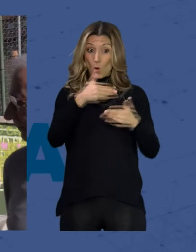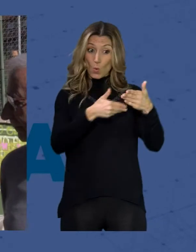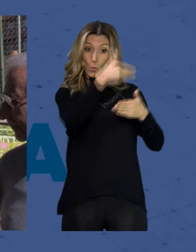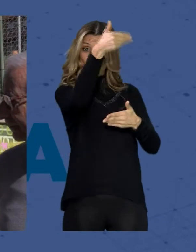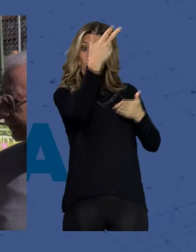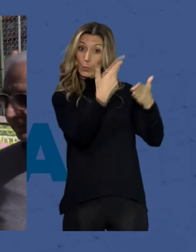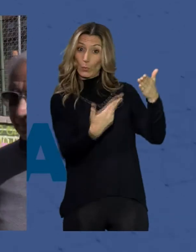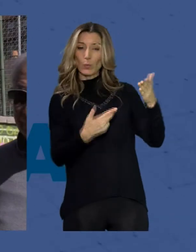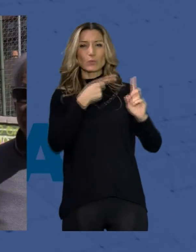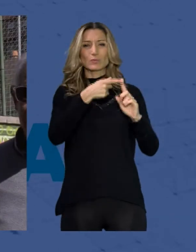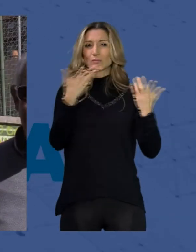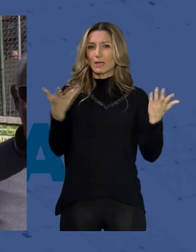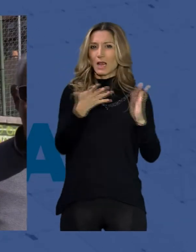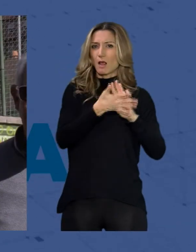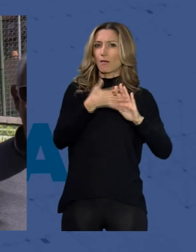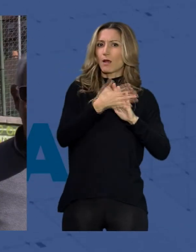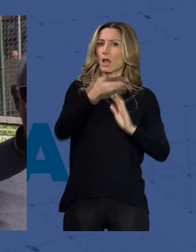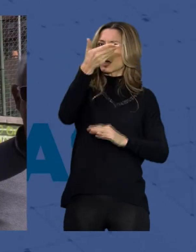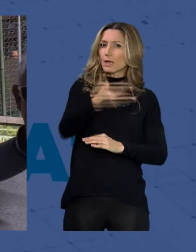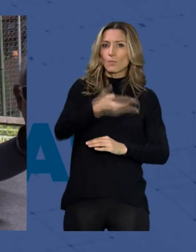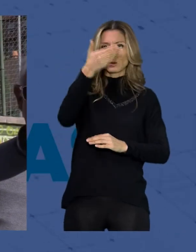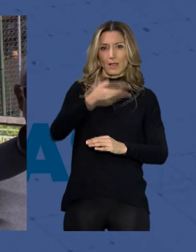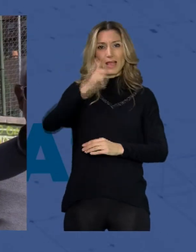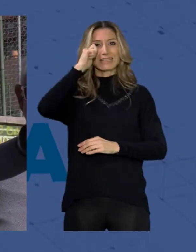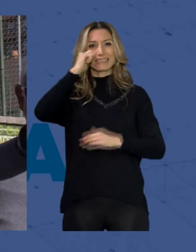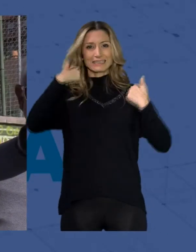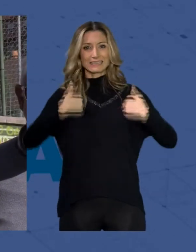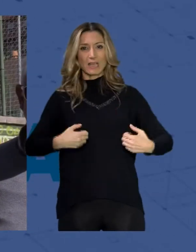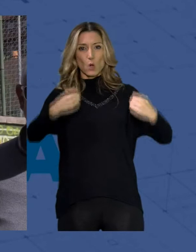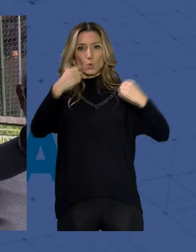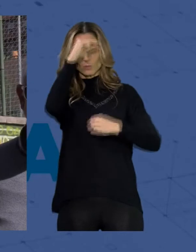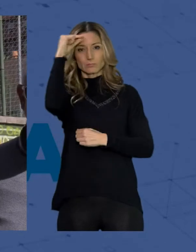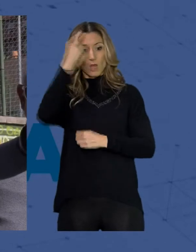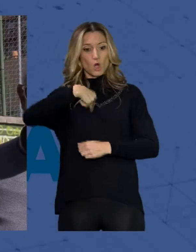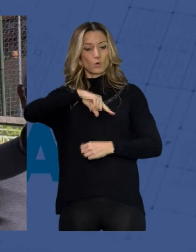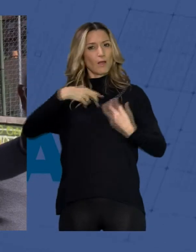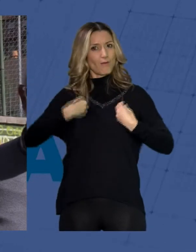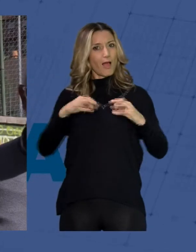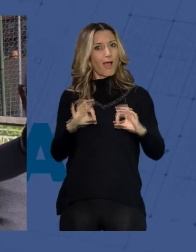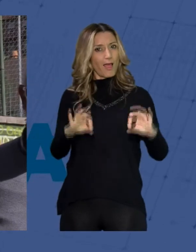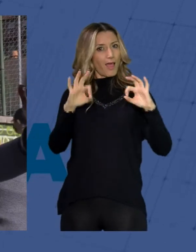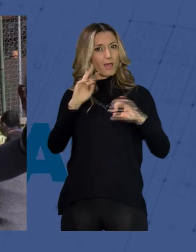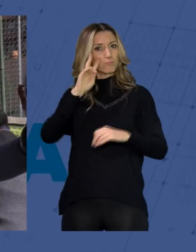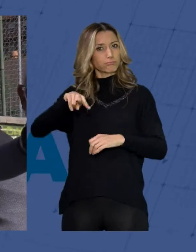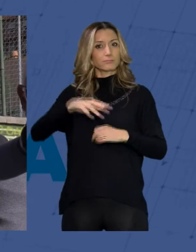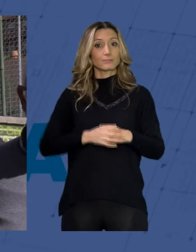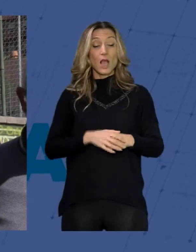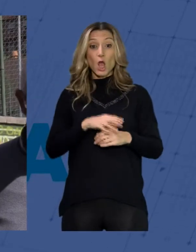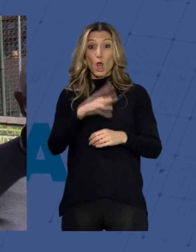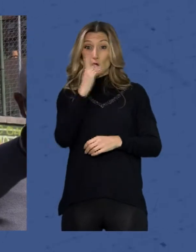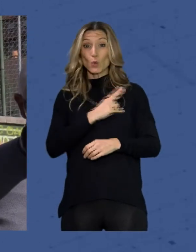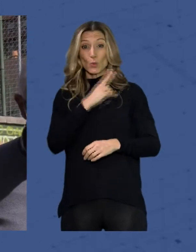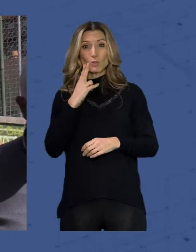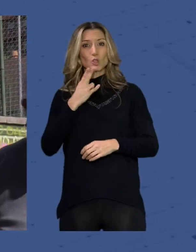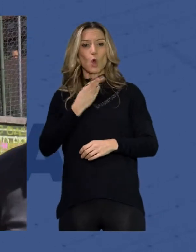la importancia que tiene la salud mental en nuestras vidas y porque también sella ese compromiso municipal de Paola en este